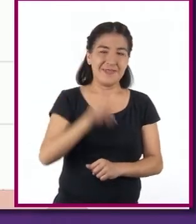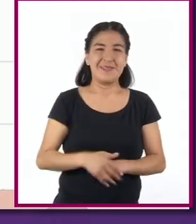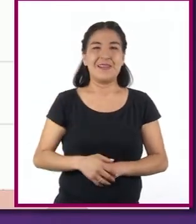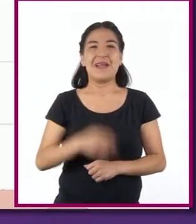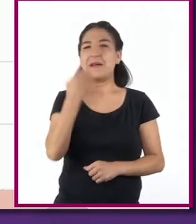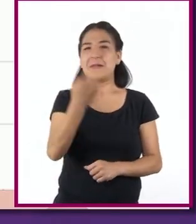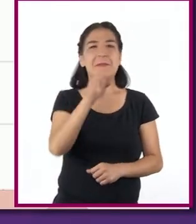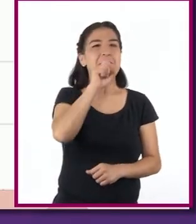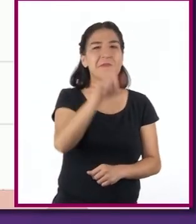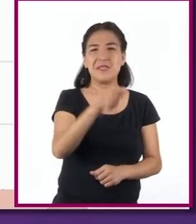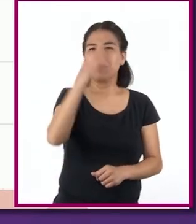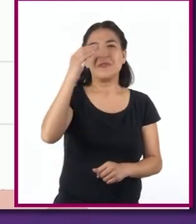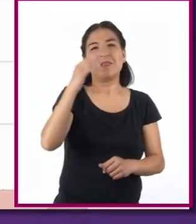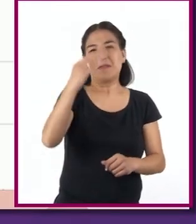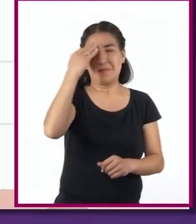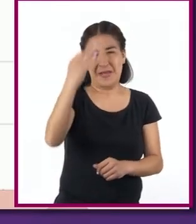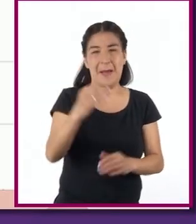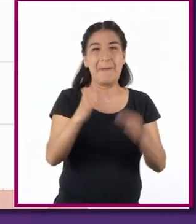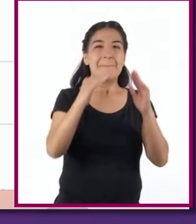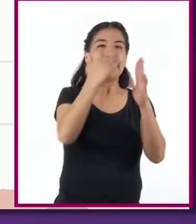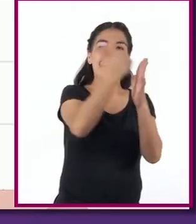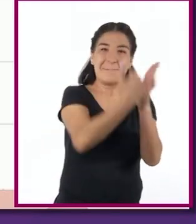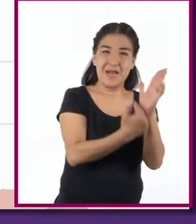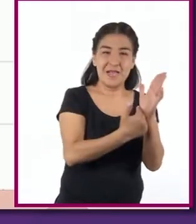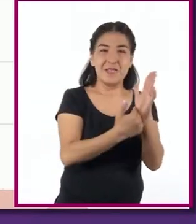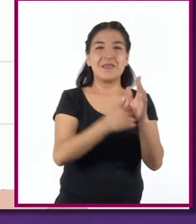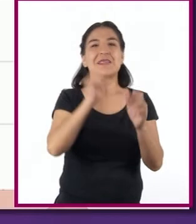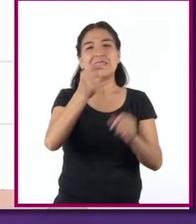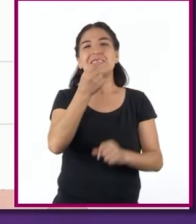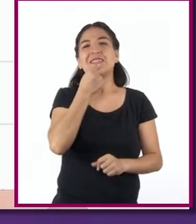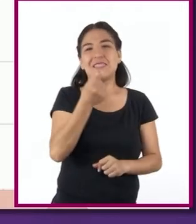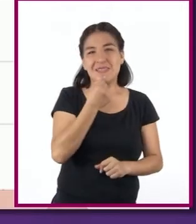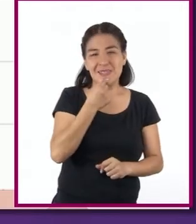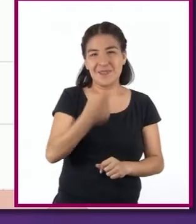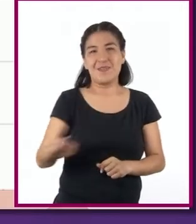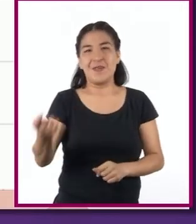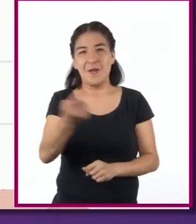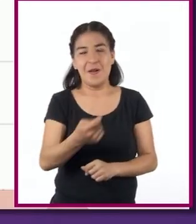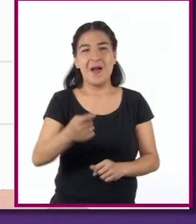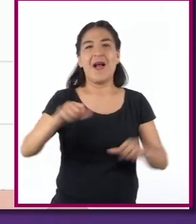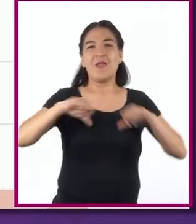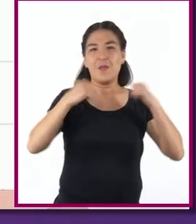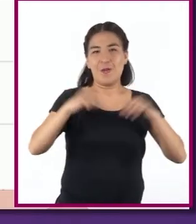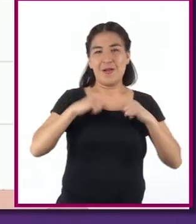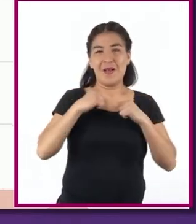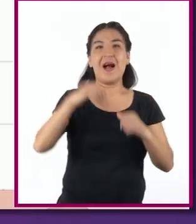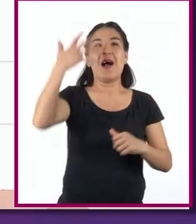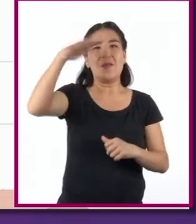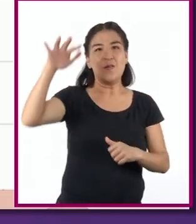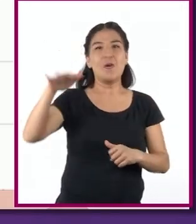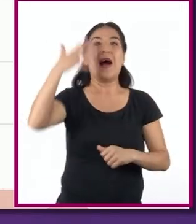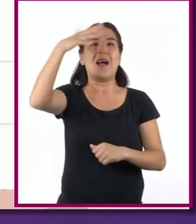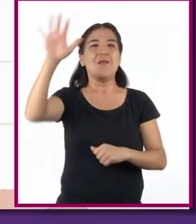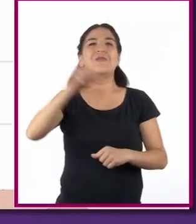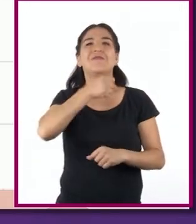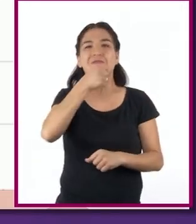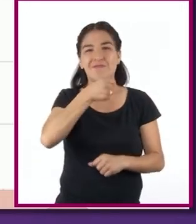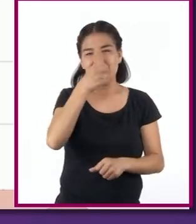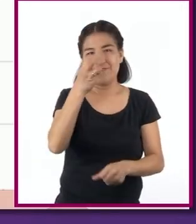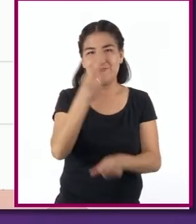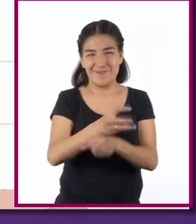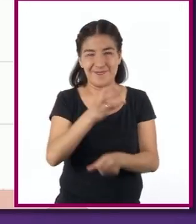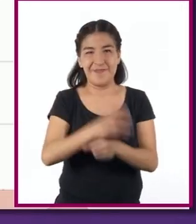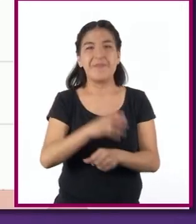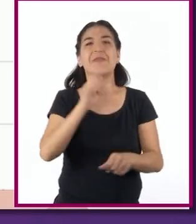los mismos rangos, menores, adolescentes, adultos y adultos mayores y la misma cantidad de